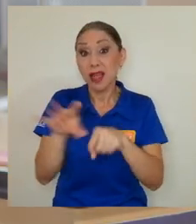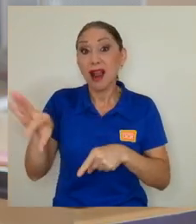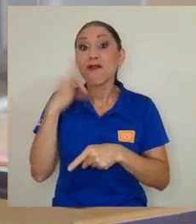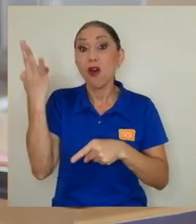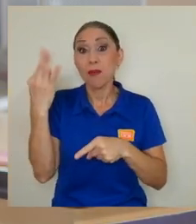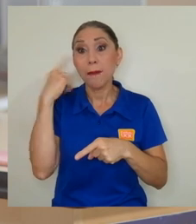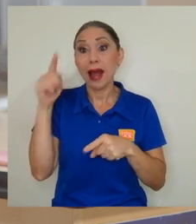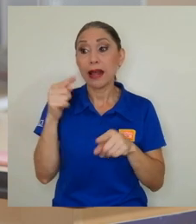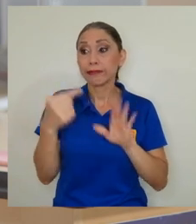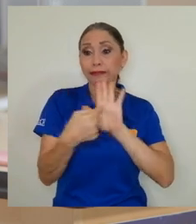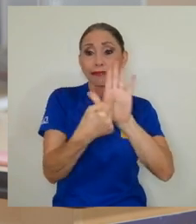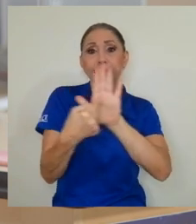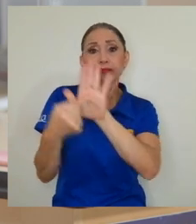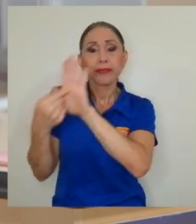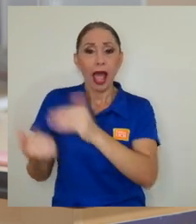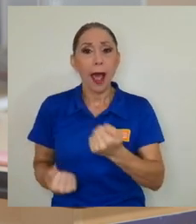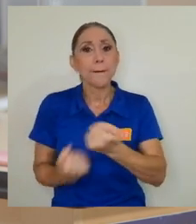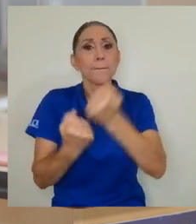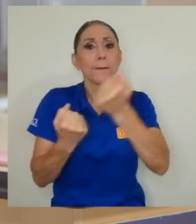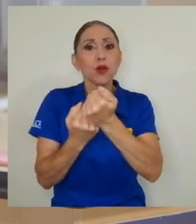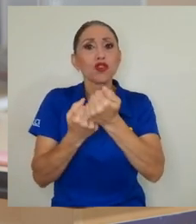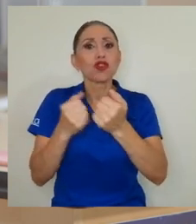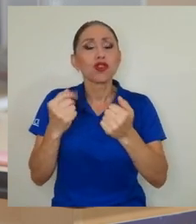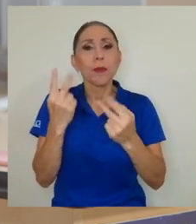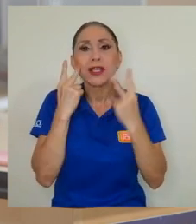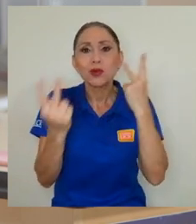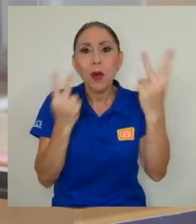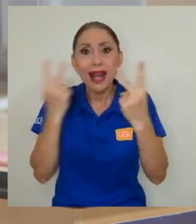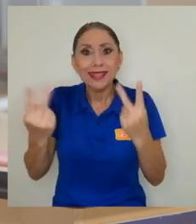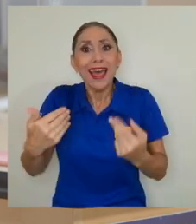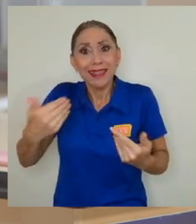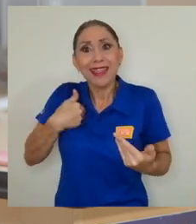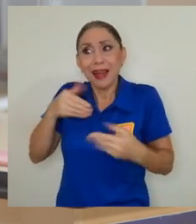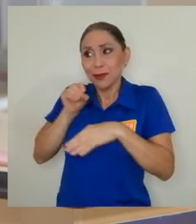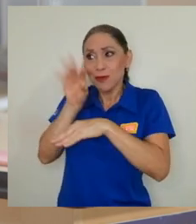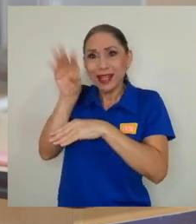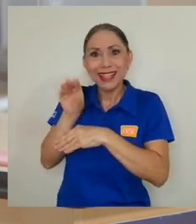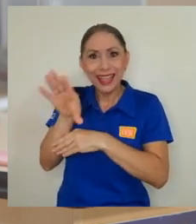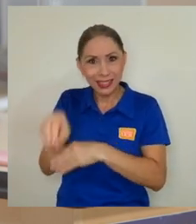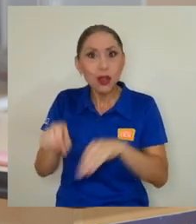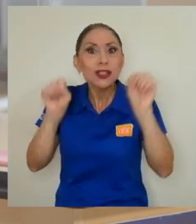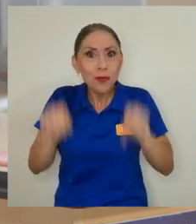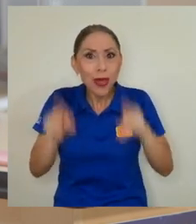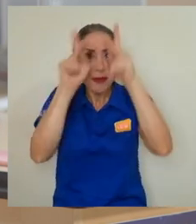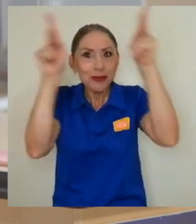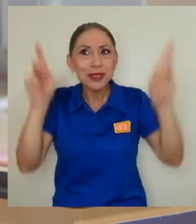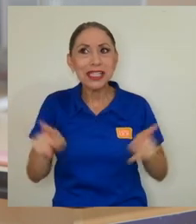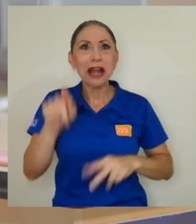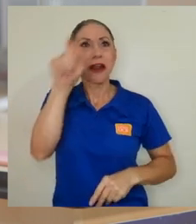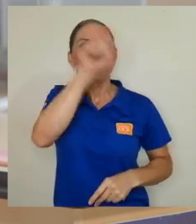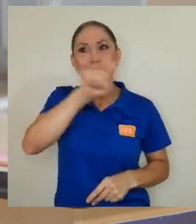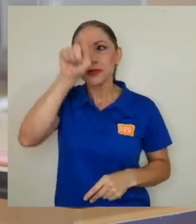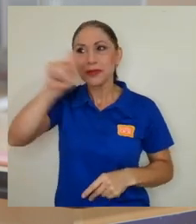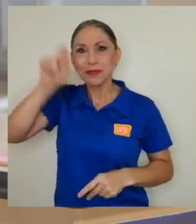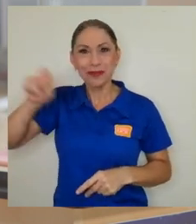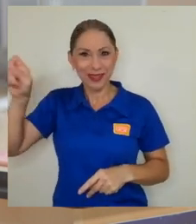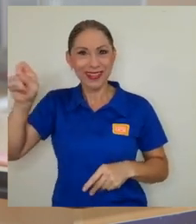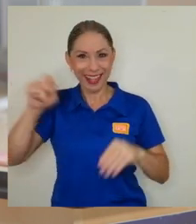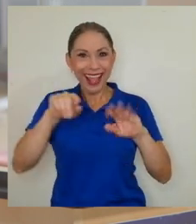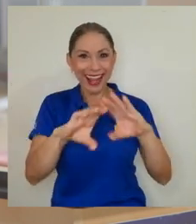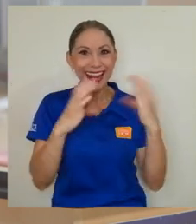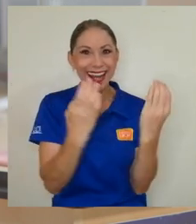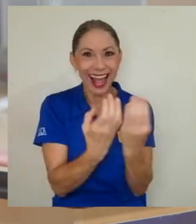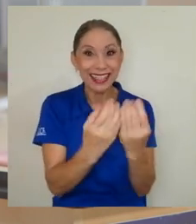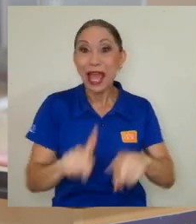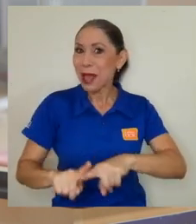porque en clase tenemos presentaciones, podemos escribir en la pizarra de una forma un poco más relajada, pero en televisión